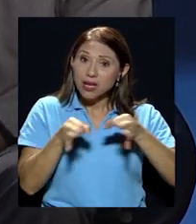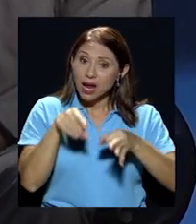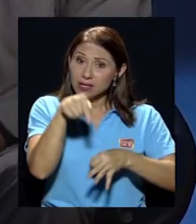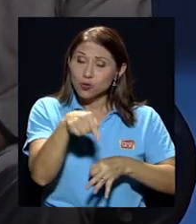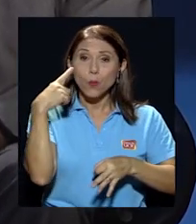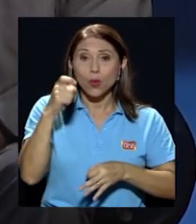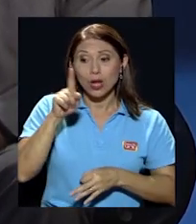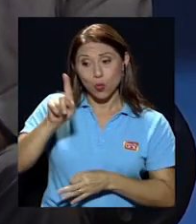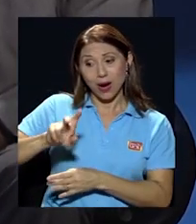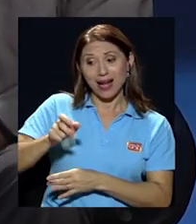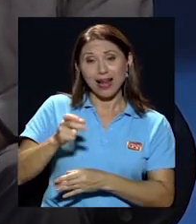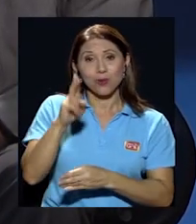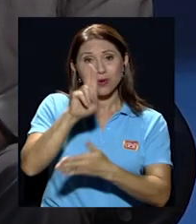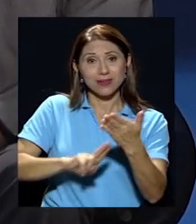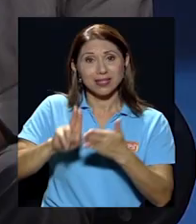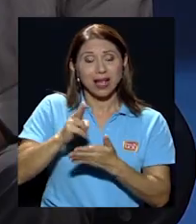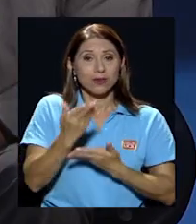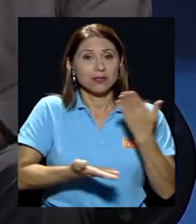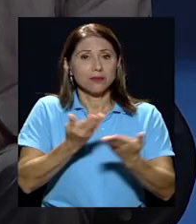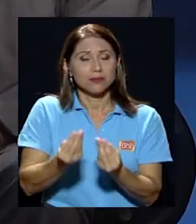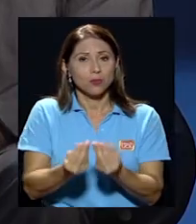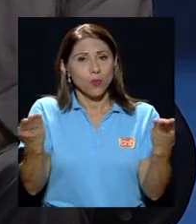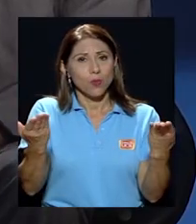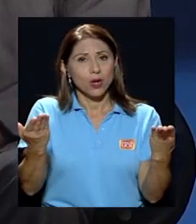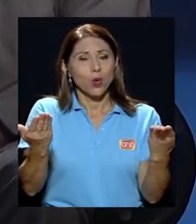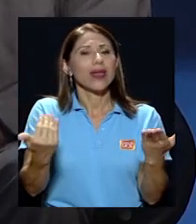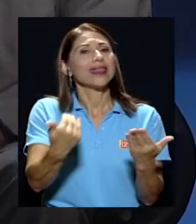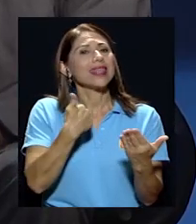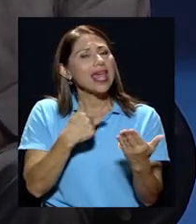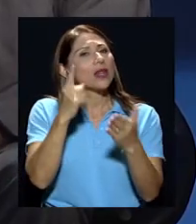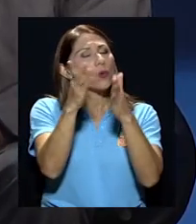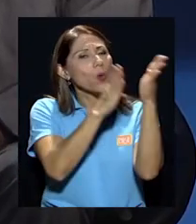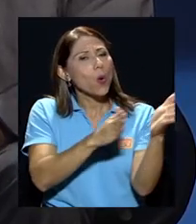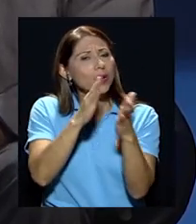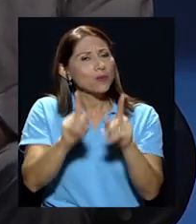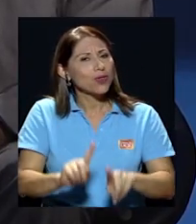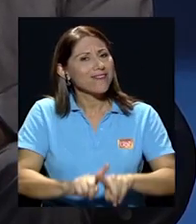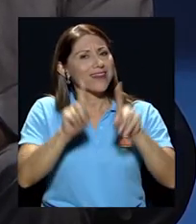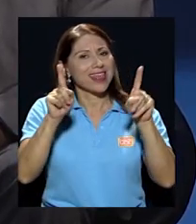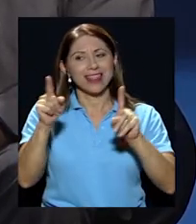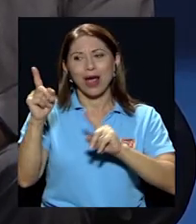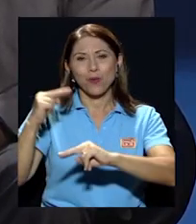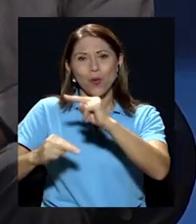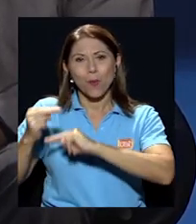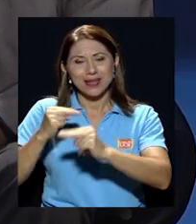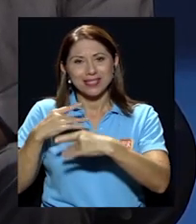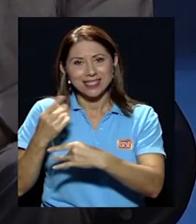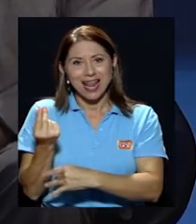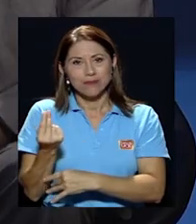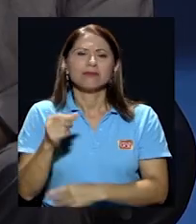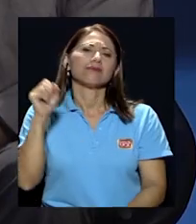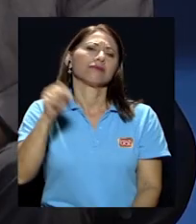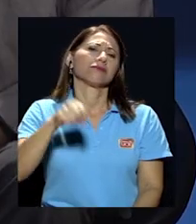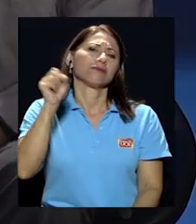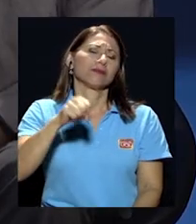universitario de servicio público tiene un orden muy diferente por supuesto es que es parte de lo que los políticos